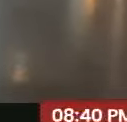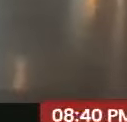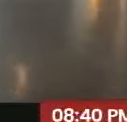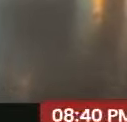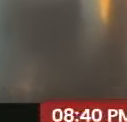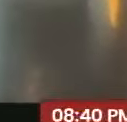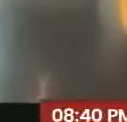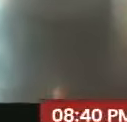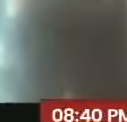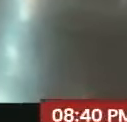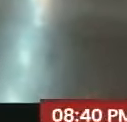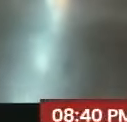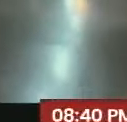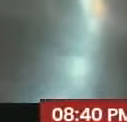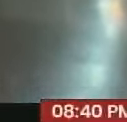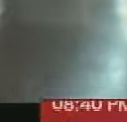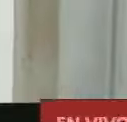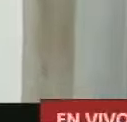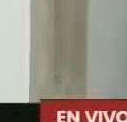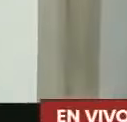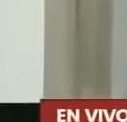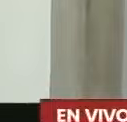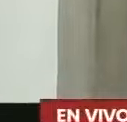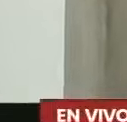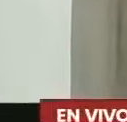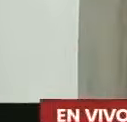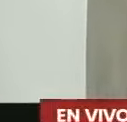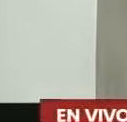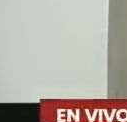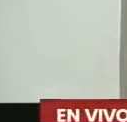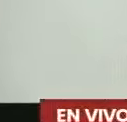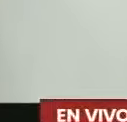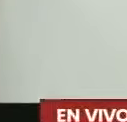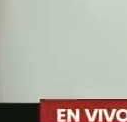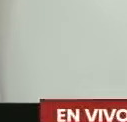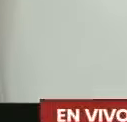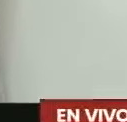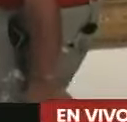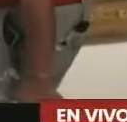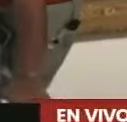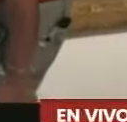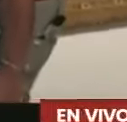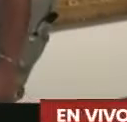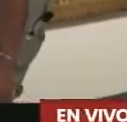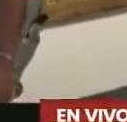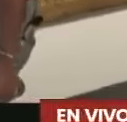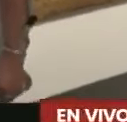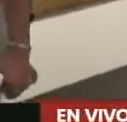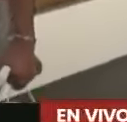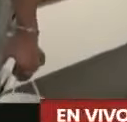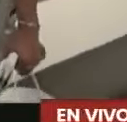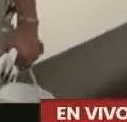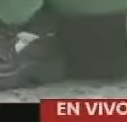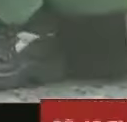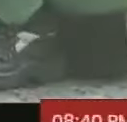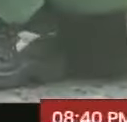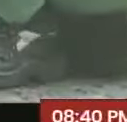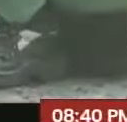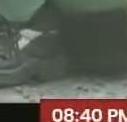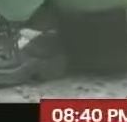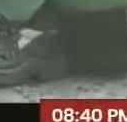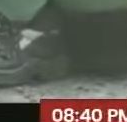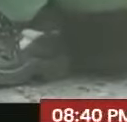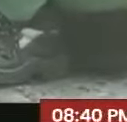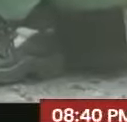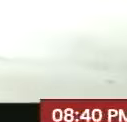arte que conforman la colección nacional. En el caso de la Galería de Arte Nacional, hemos culminado esta primera fase. Aquí